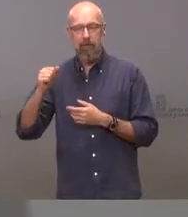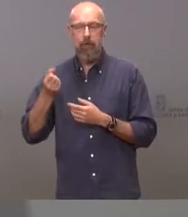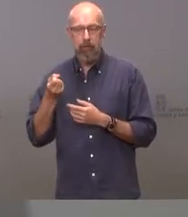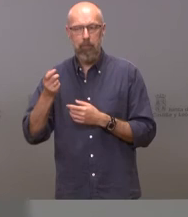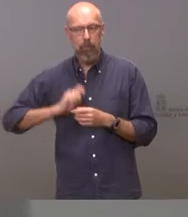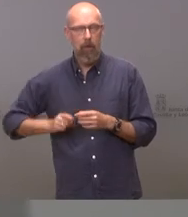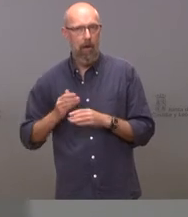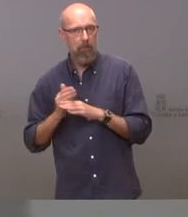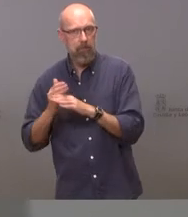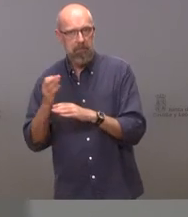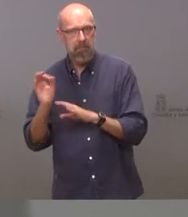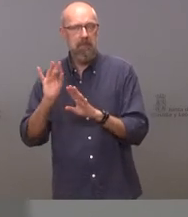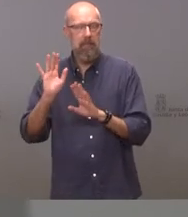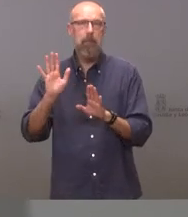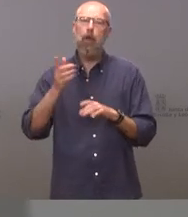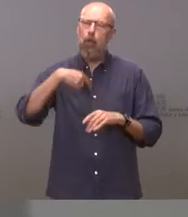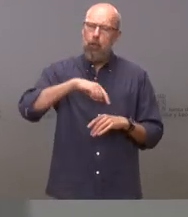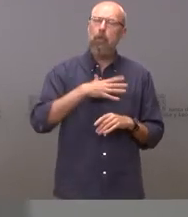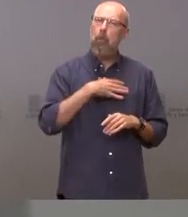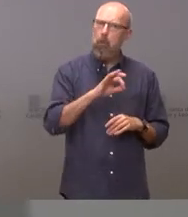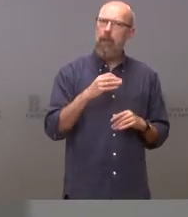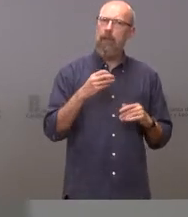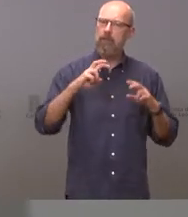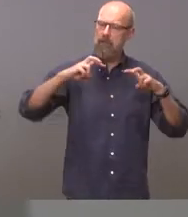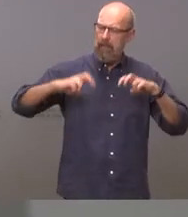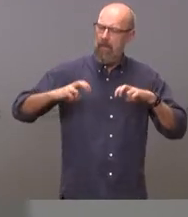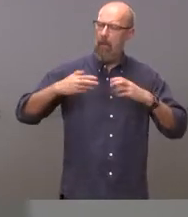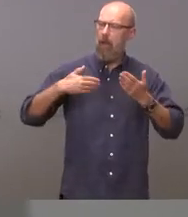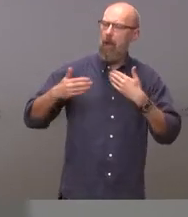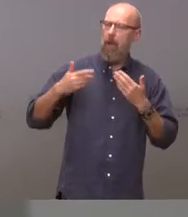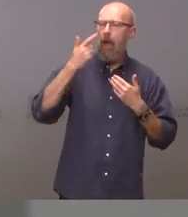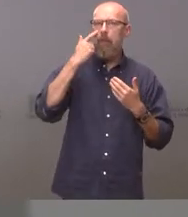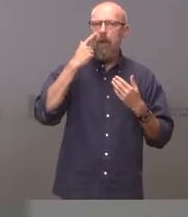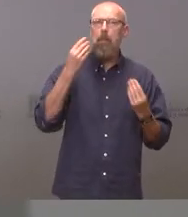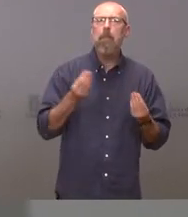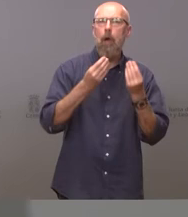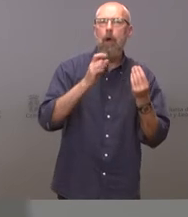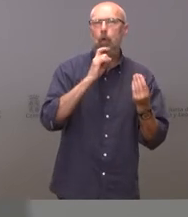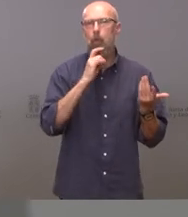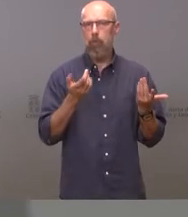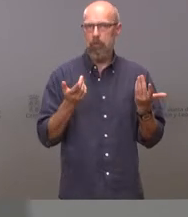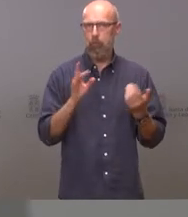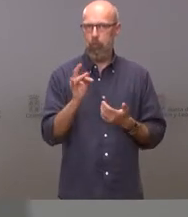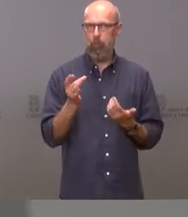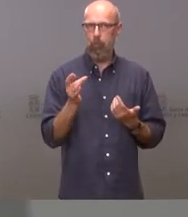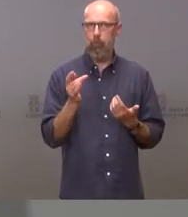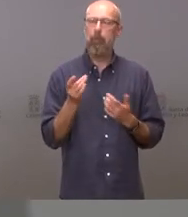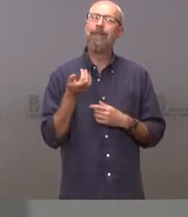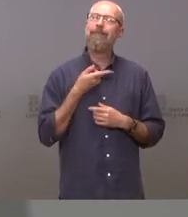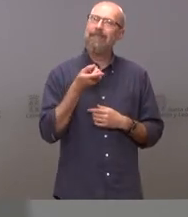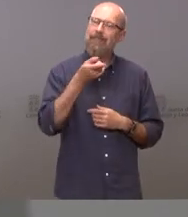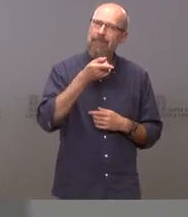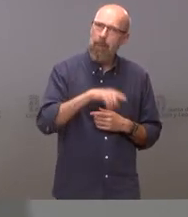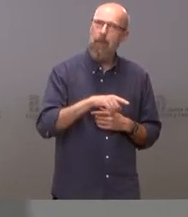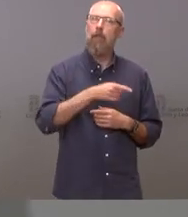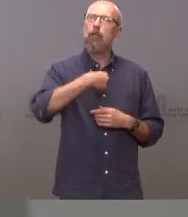dispuestos naturalmente a sentarnos a hablar y a ver las posibilidades de crecimiento pero también tenemos que atender a